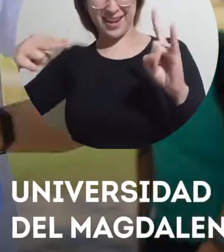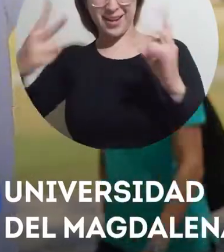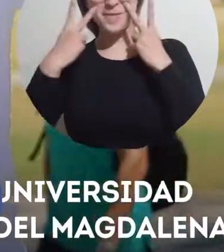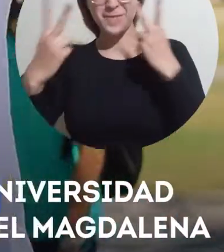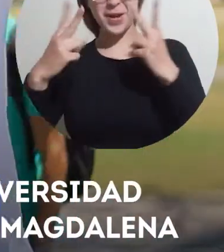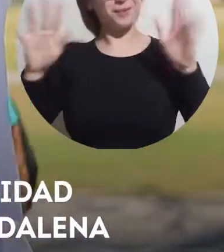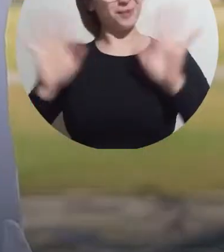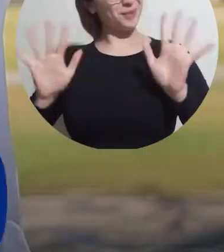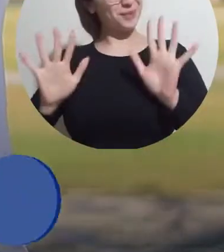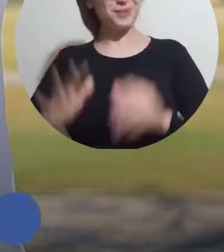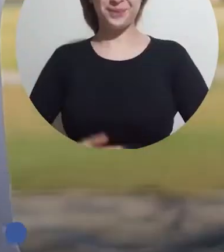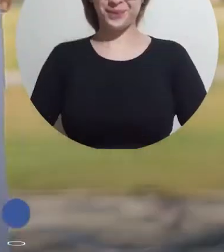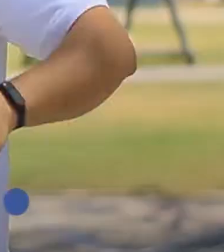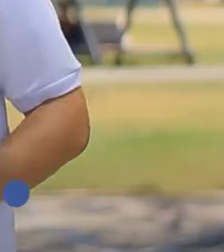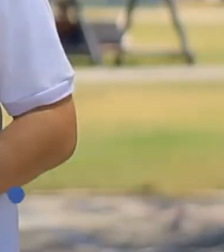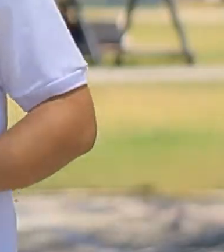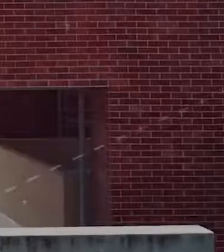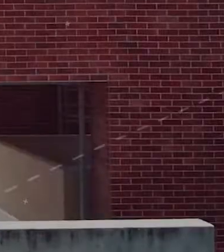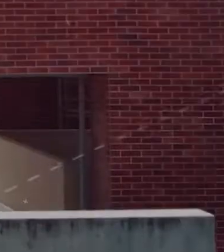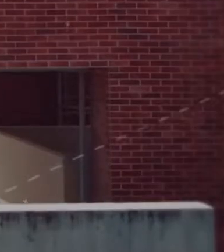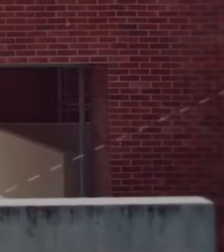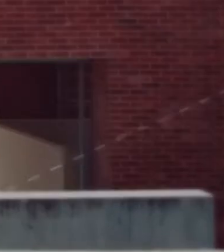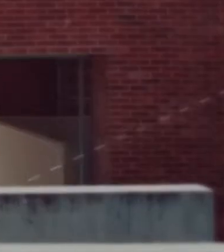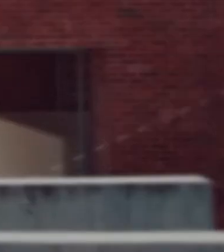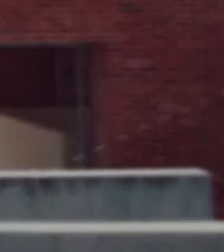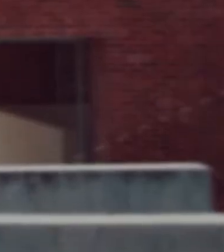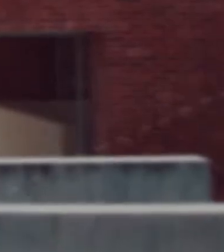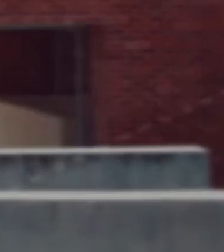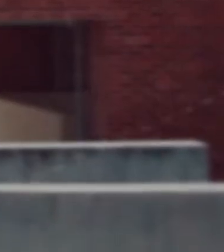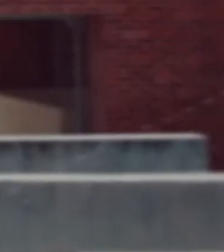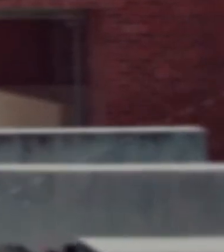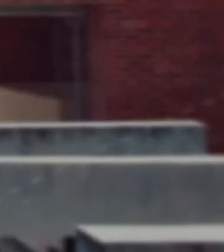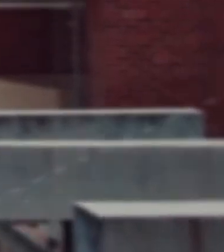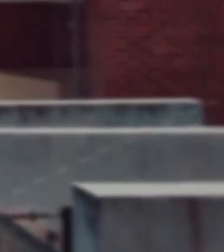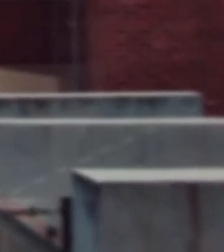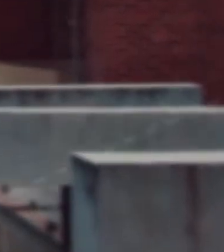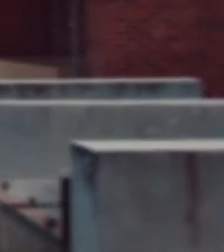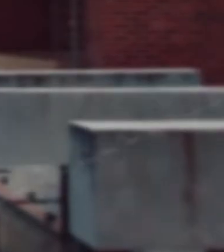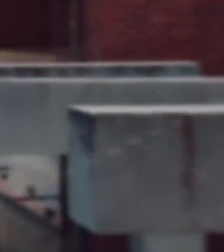Facebook. Hasta pronto. Música, folclor, poesía,